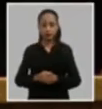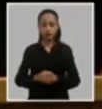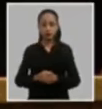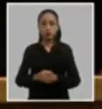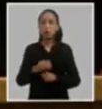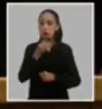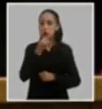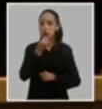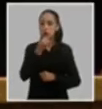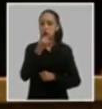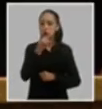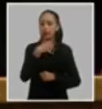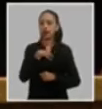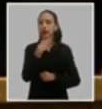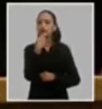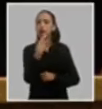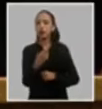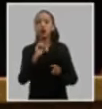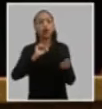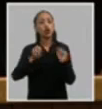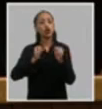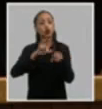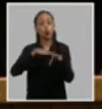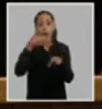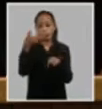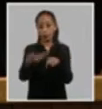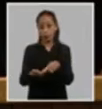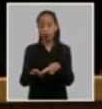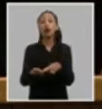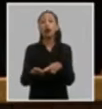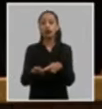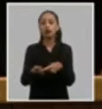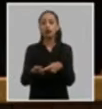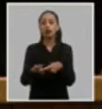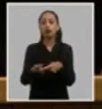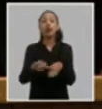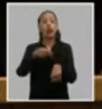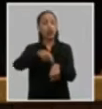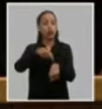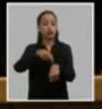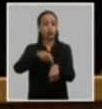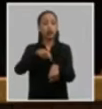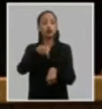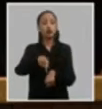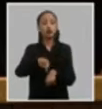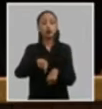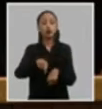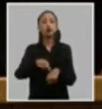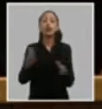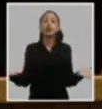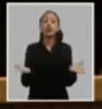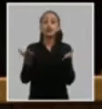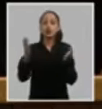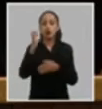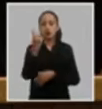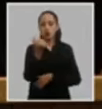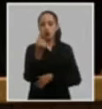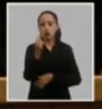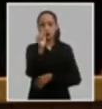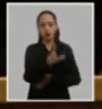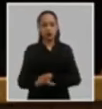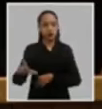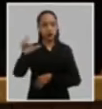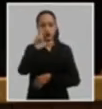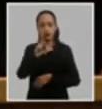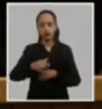respaldo y el posterior control de su aplicación durante la actualización del modelo de desarrollo económico y